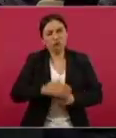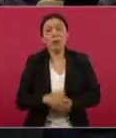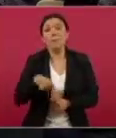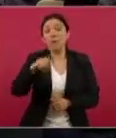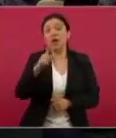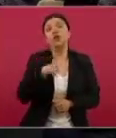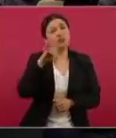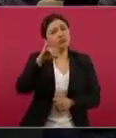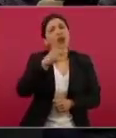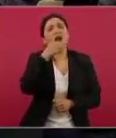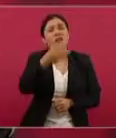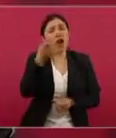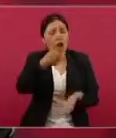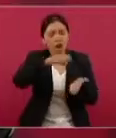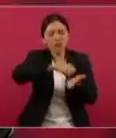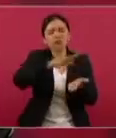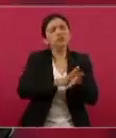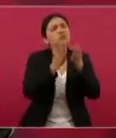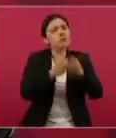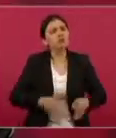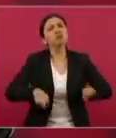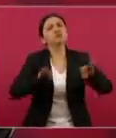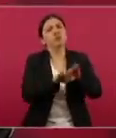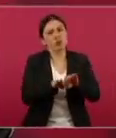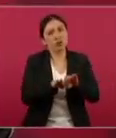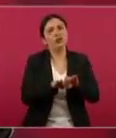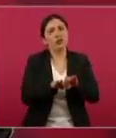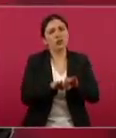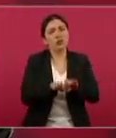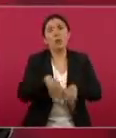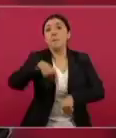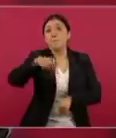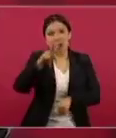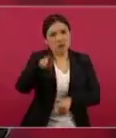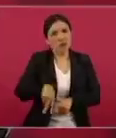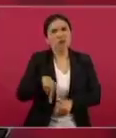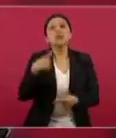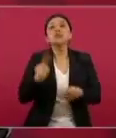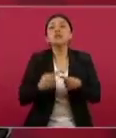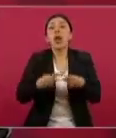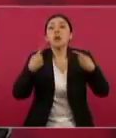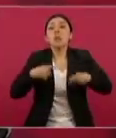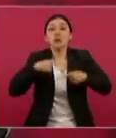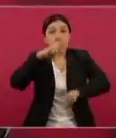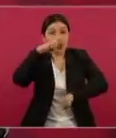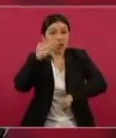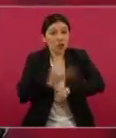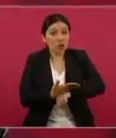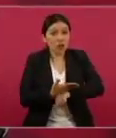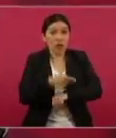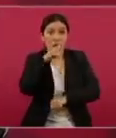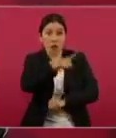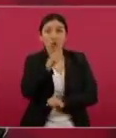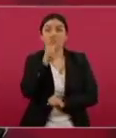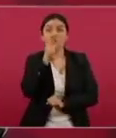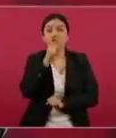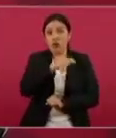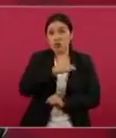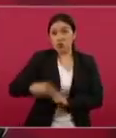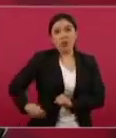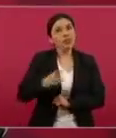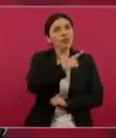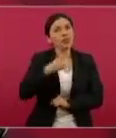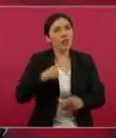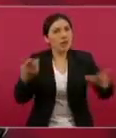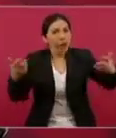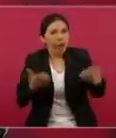precedente y que también esto no exime de su responsabilidad a la autoridad municipal, porque tienen que actuar